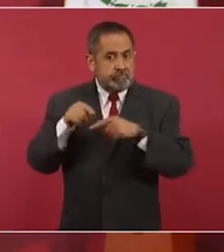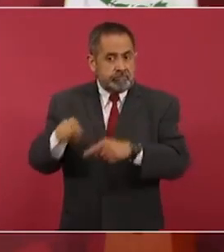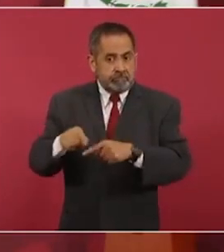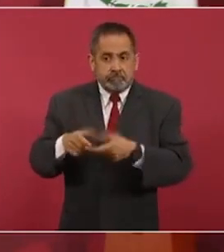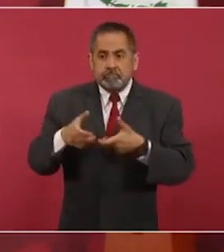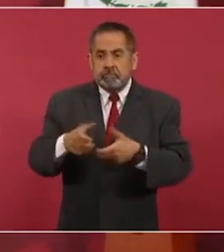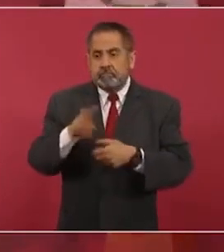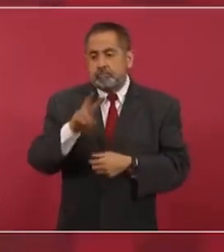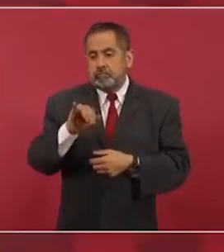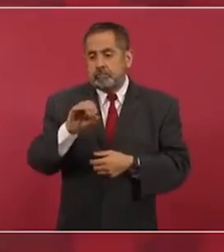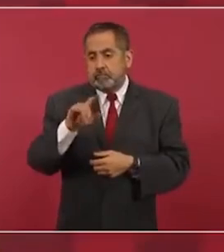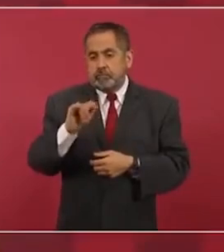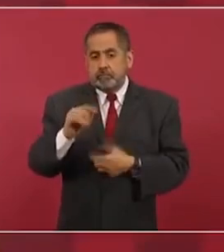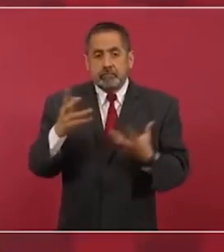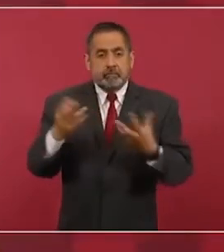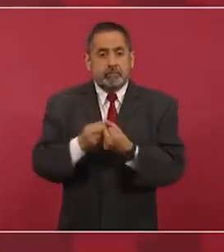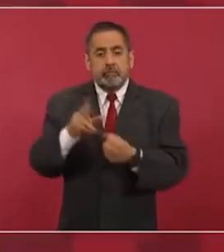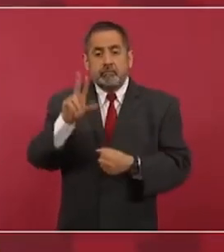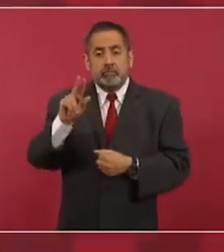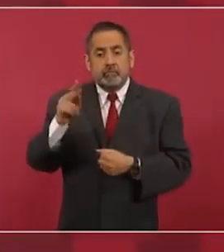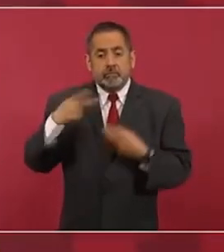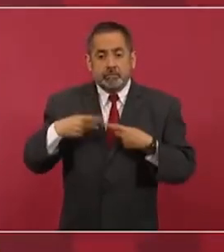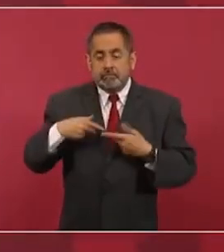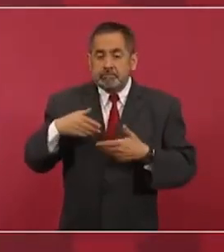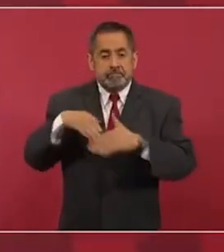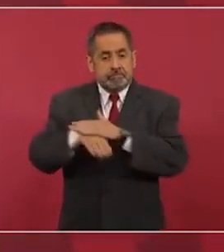vivíamos 80 que nos daban